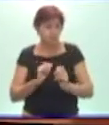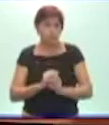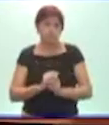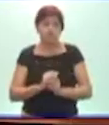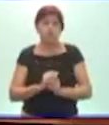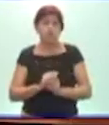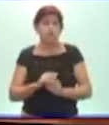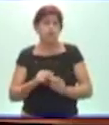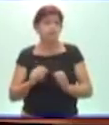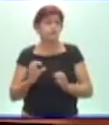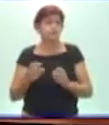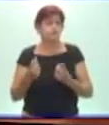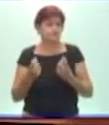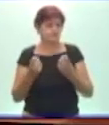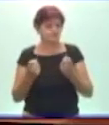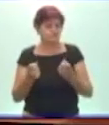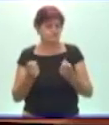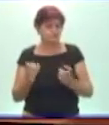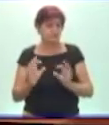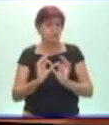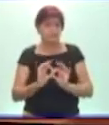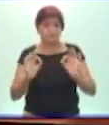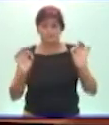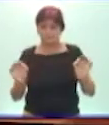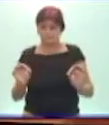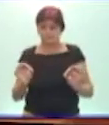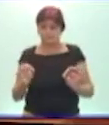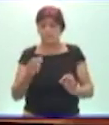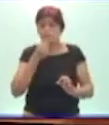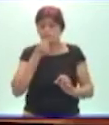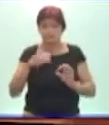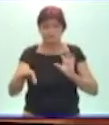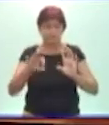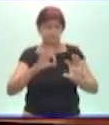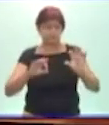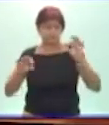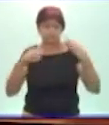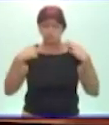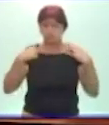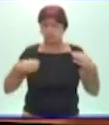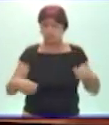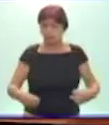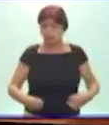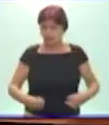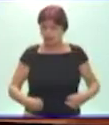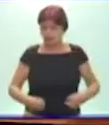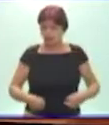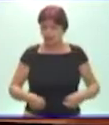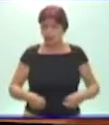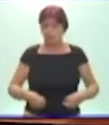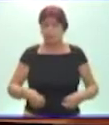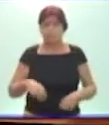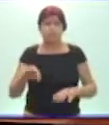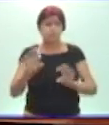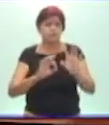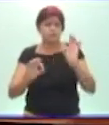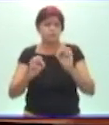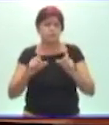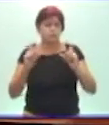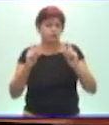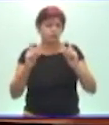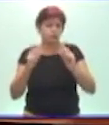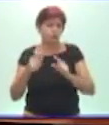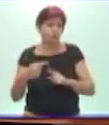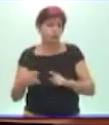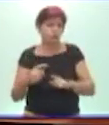ser independientes. Ellos pueden escoger la ropa que se quieren poner. Ellos pueden escoger qué juguetes utilizar, con